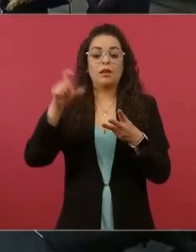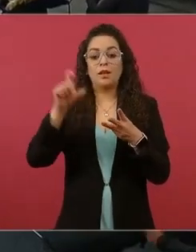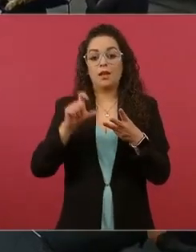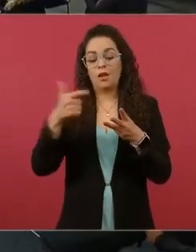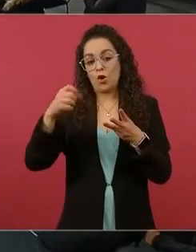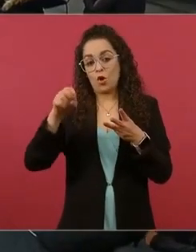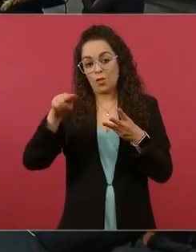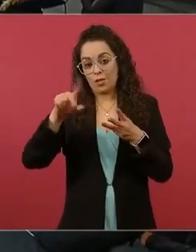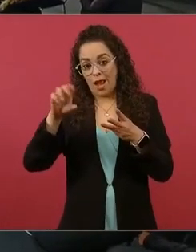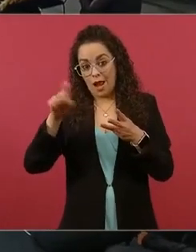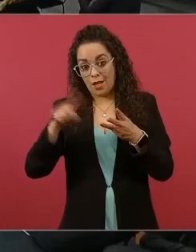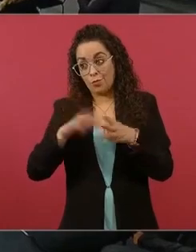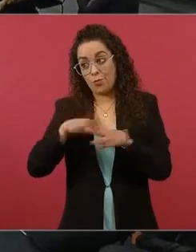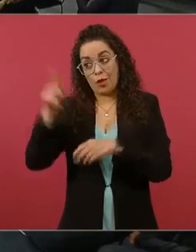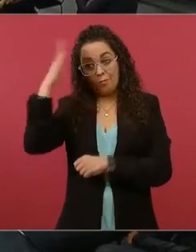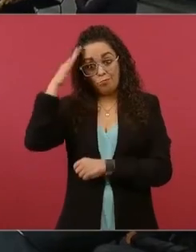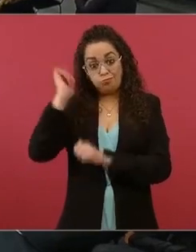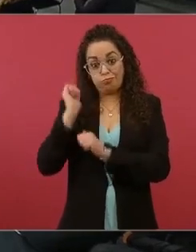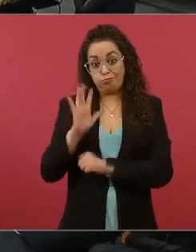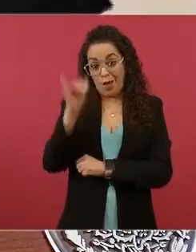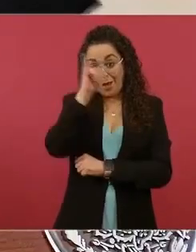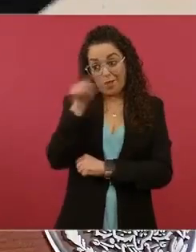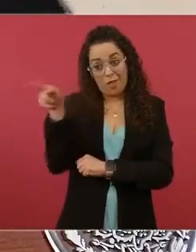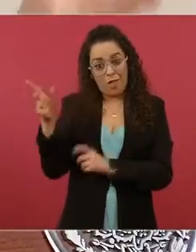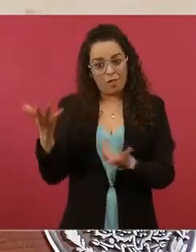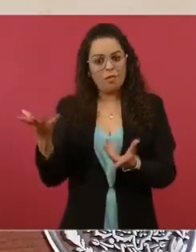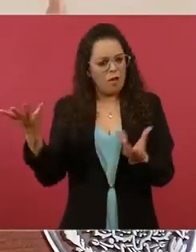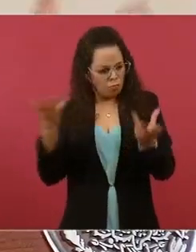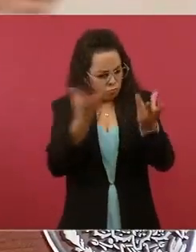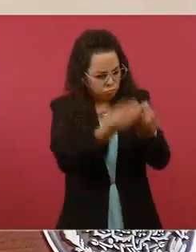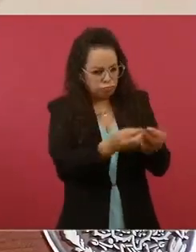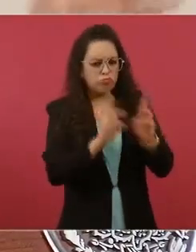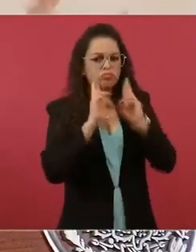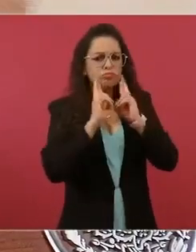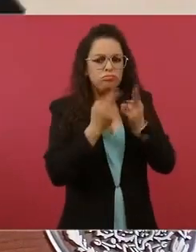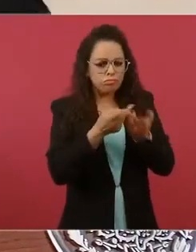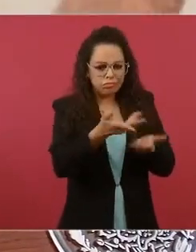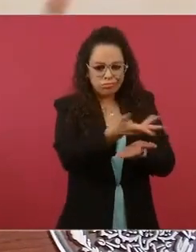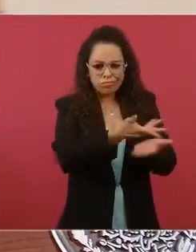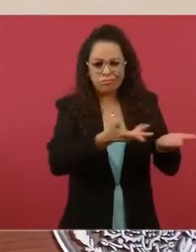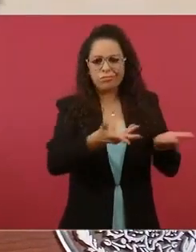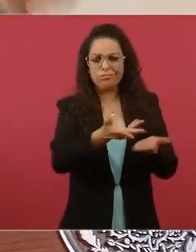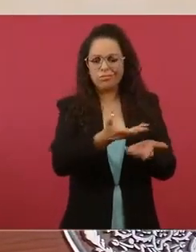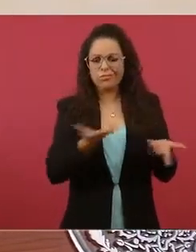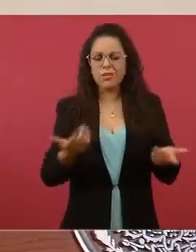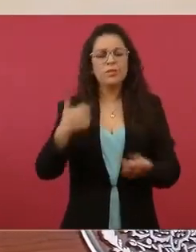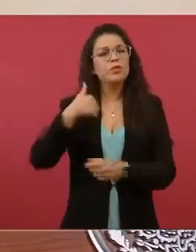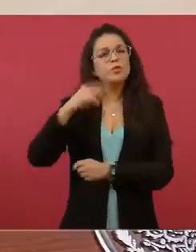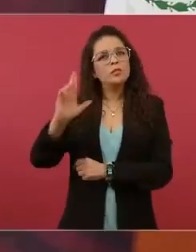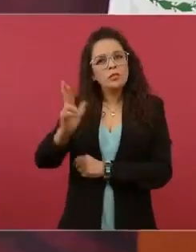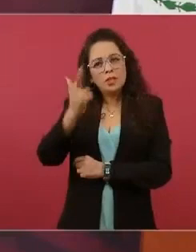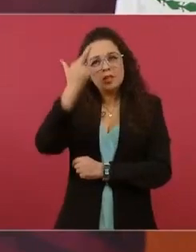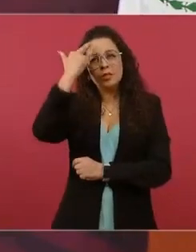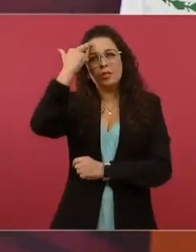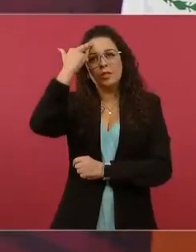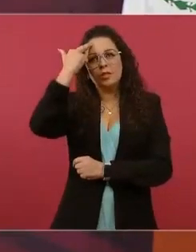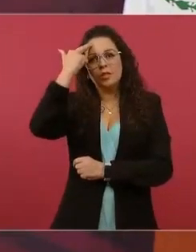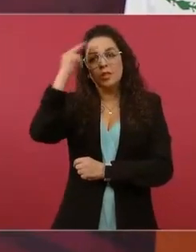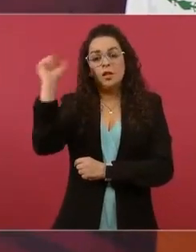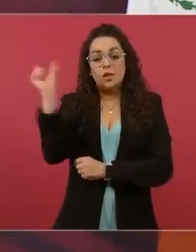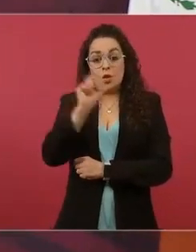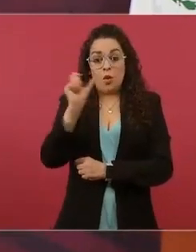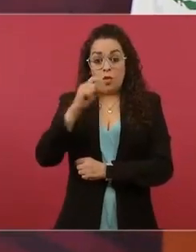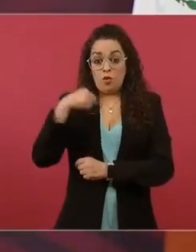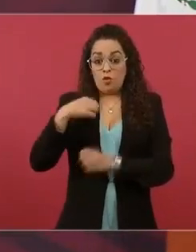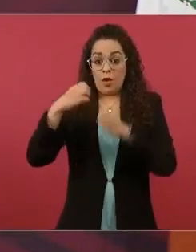que tengan ellos… Yo recuerdo que cuando nosotros estábamos en el gobierno de la